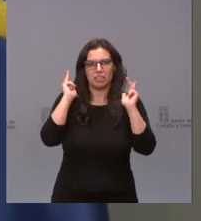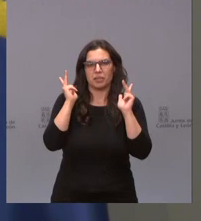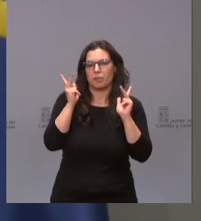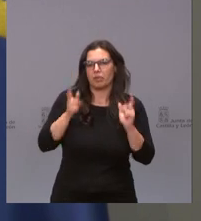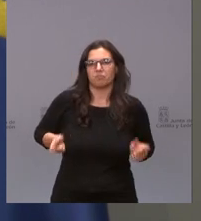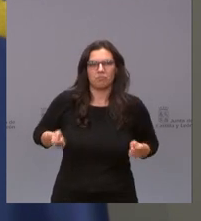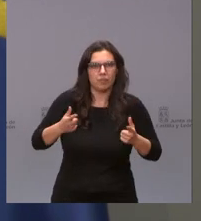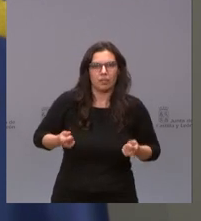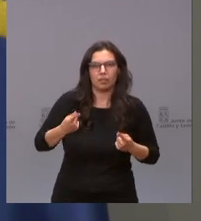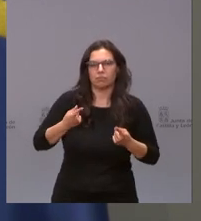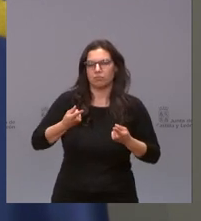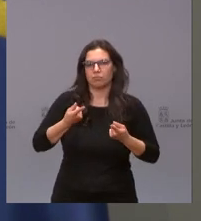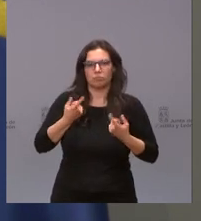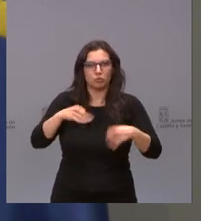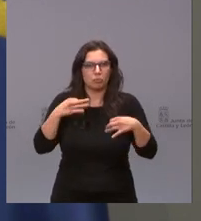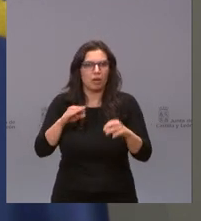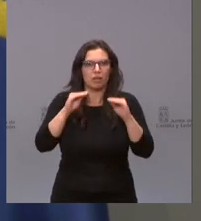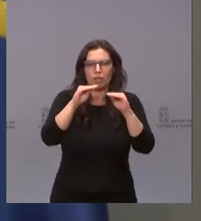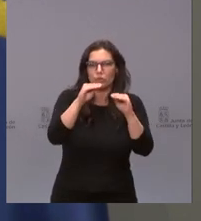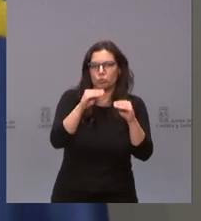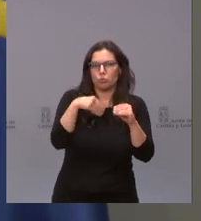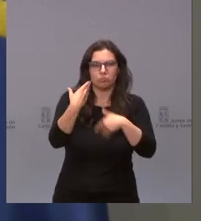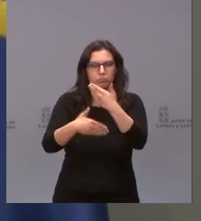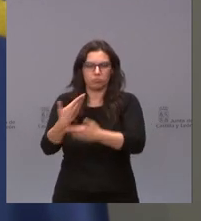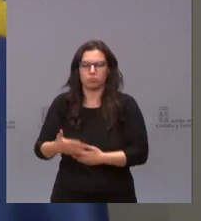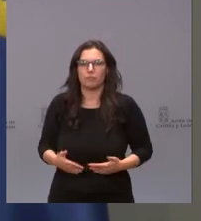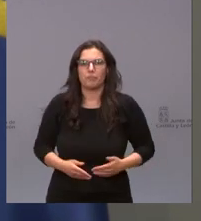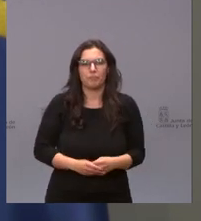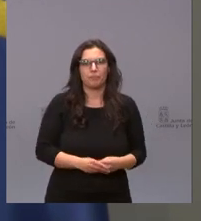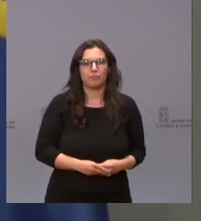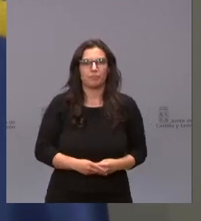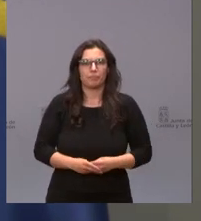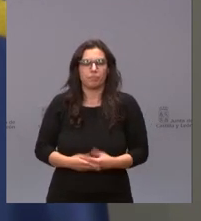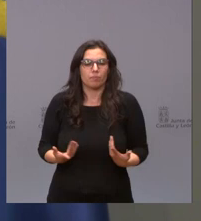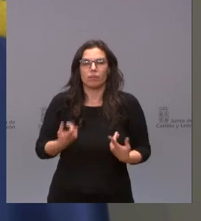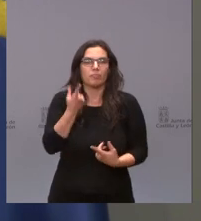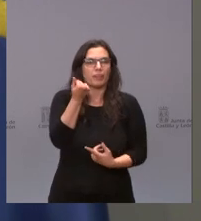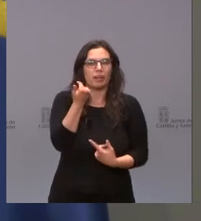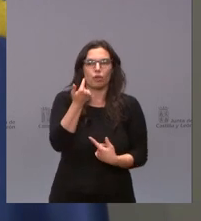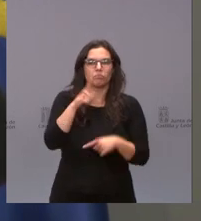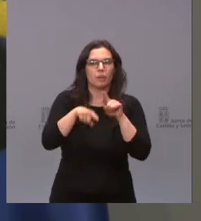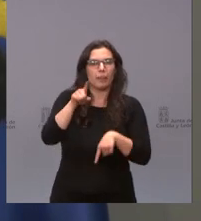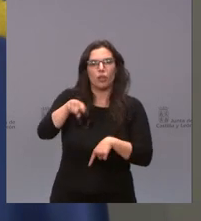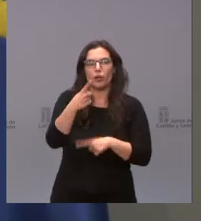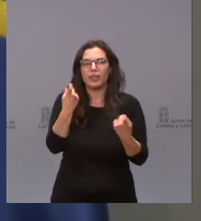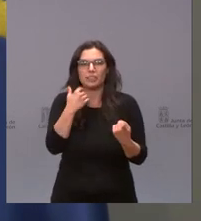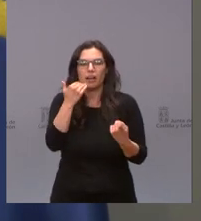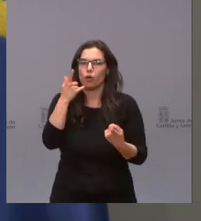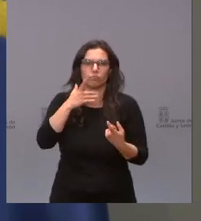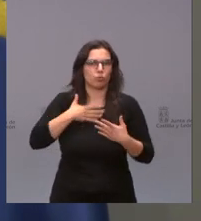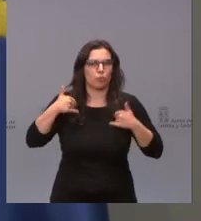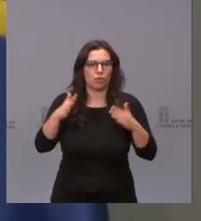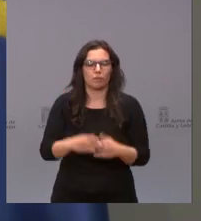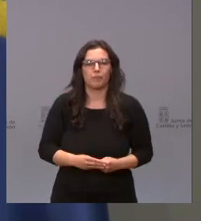corrientes de capital o financieras, en aquello que entiendan que es más preciso. La